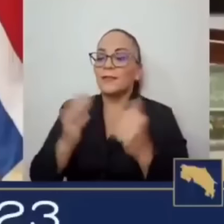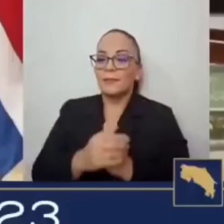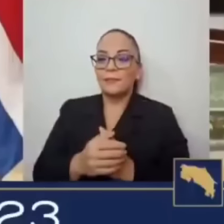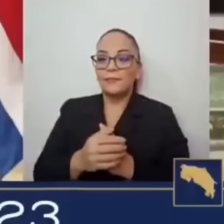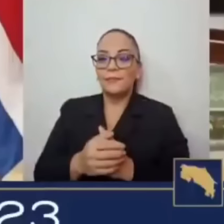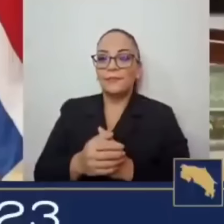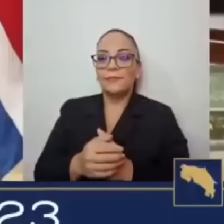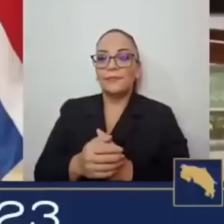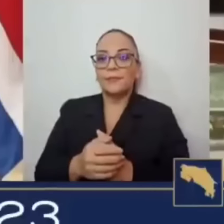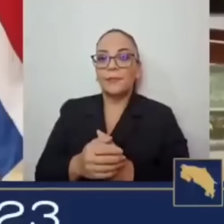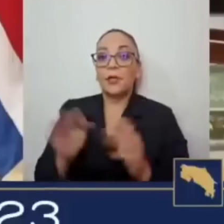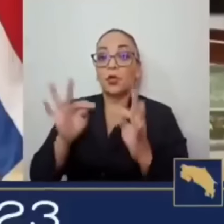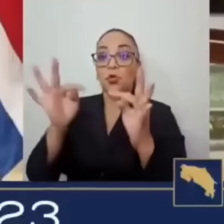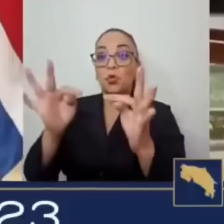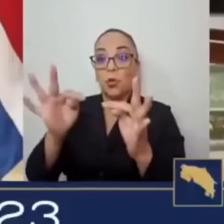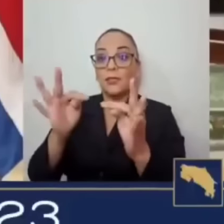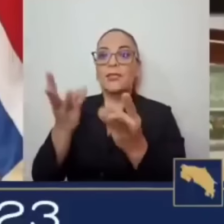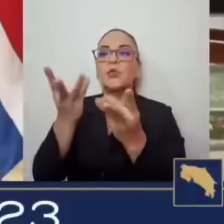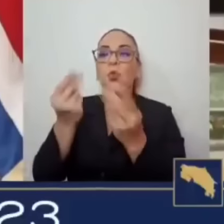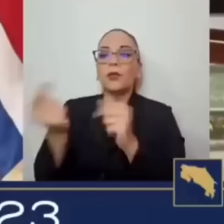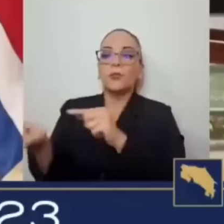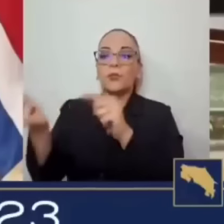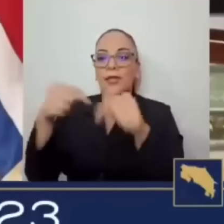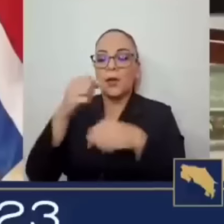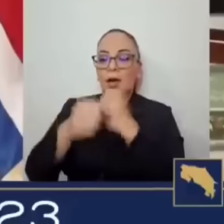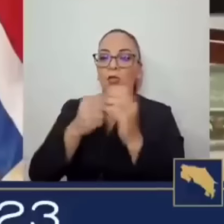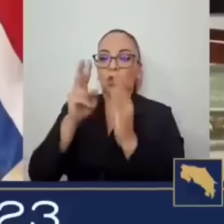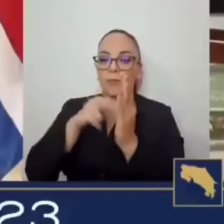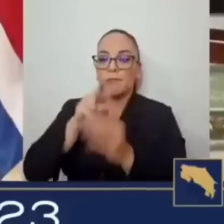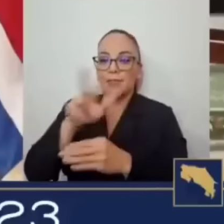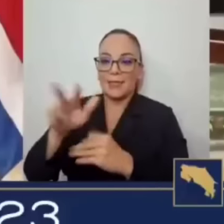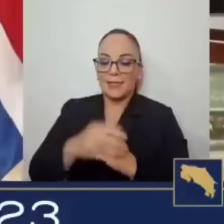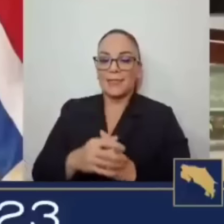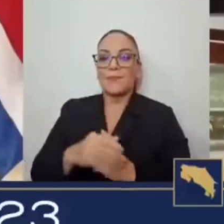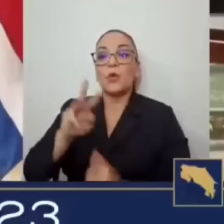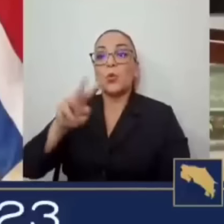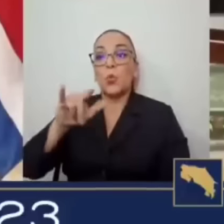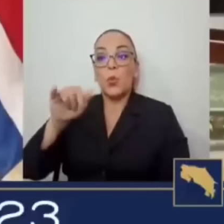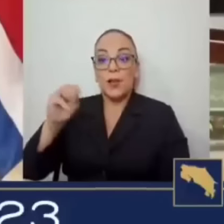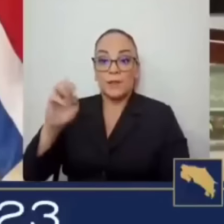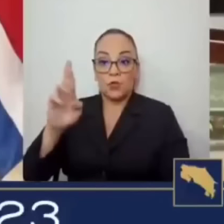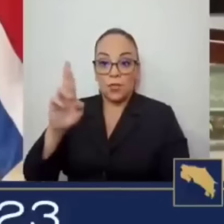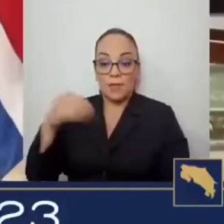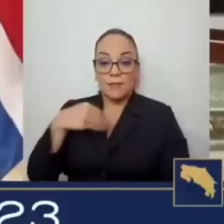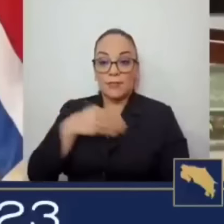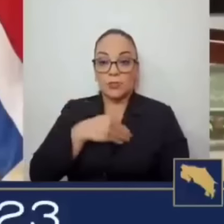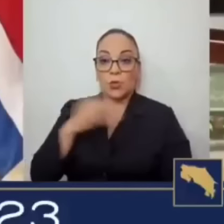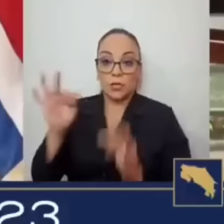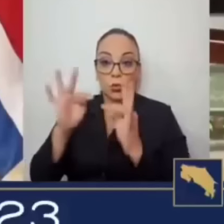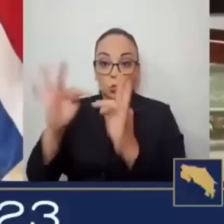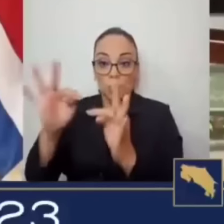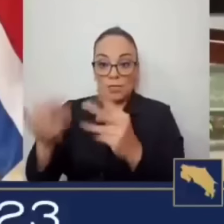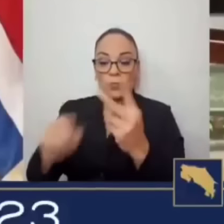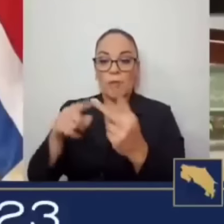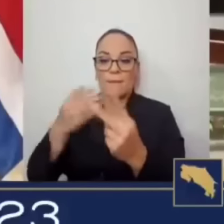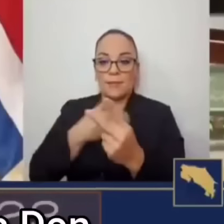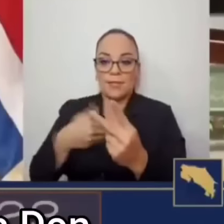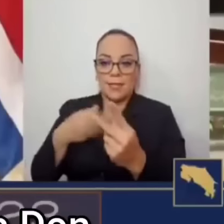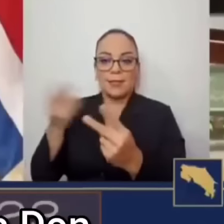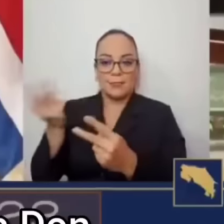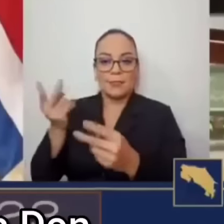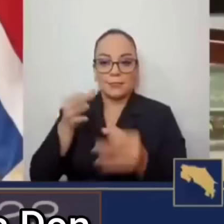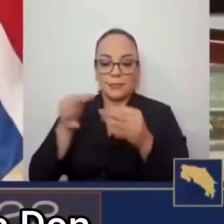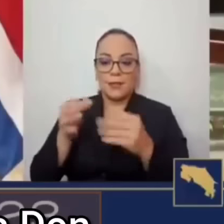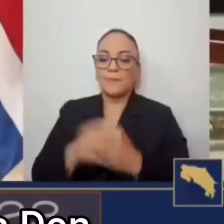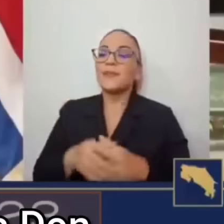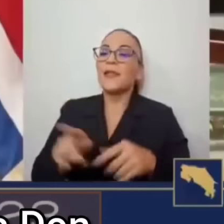en el año 2023. El señor William Rodríguez, Ministro de Turismo y el Presidente nos explican, también